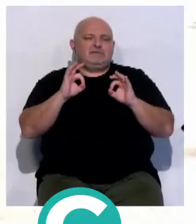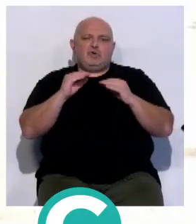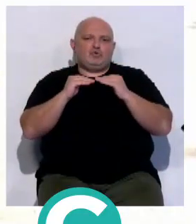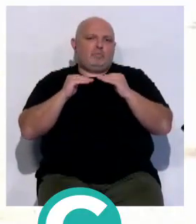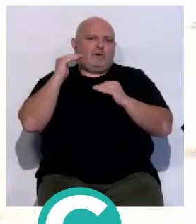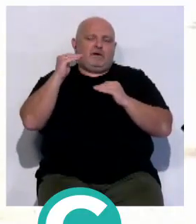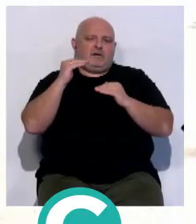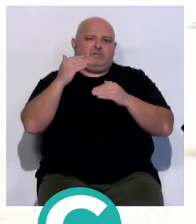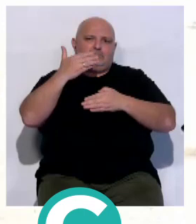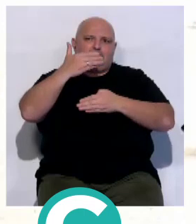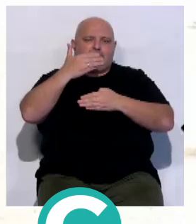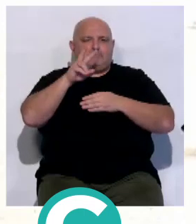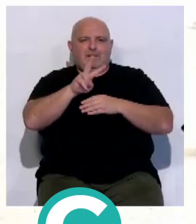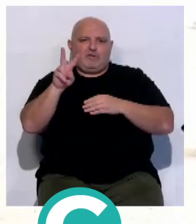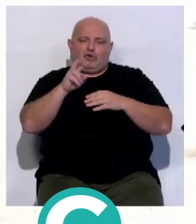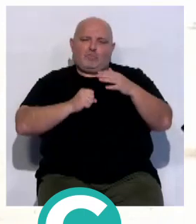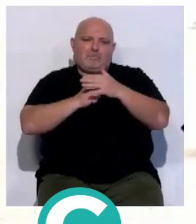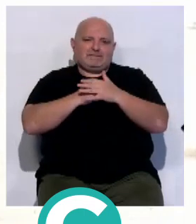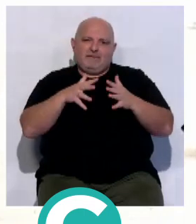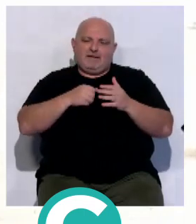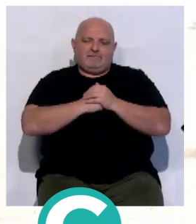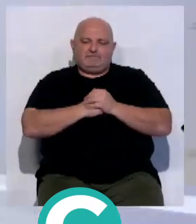superar el corte de los 22 grados.